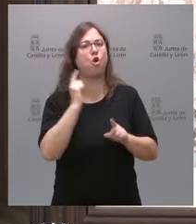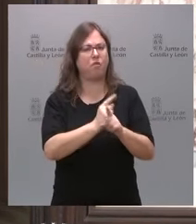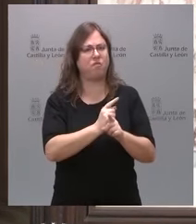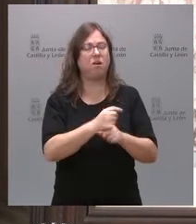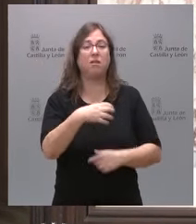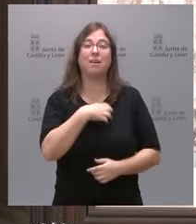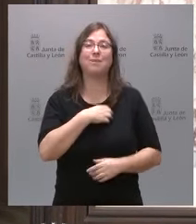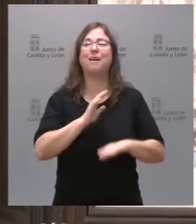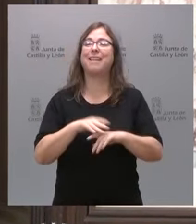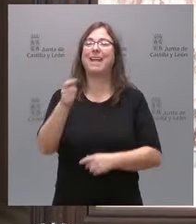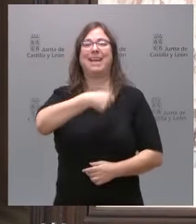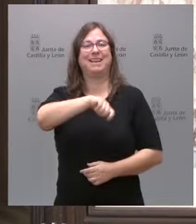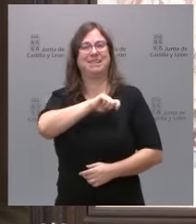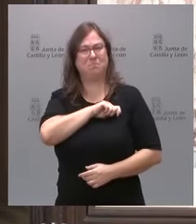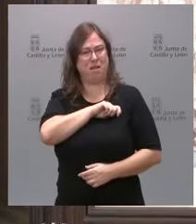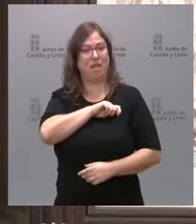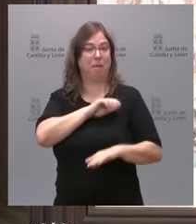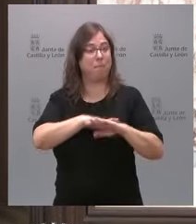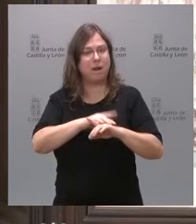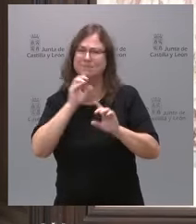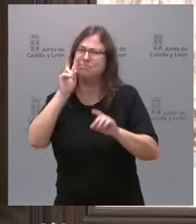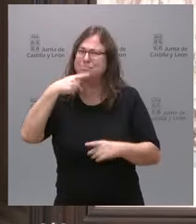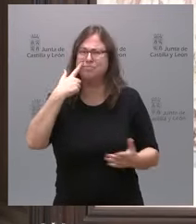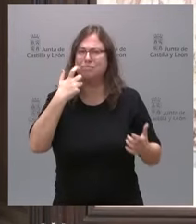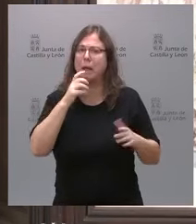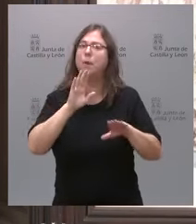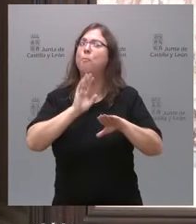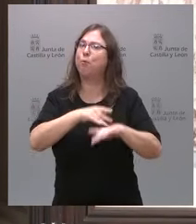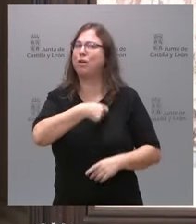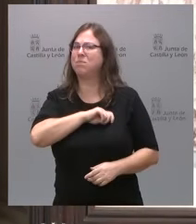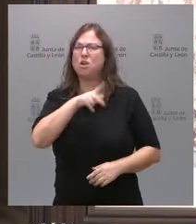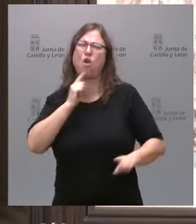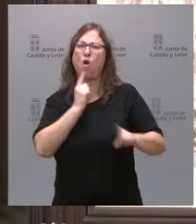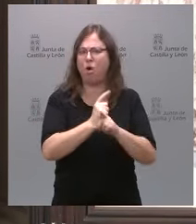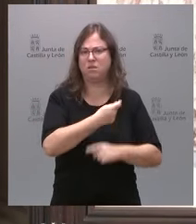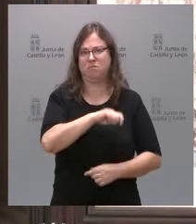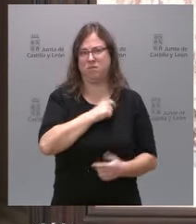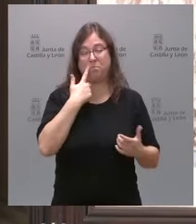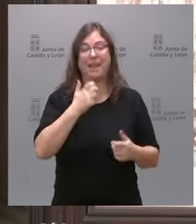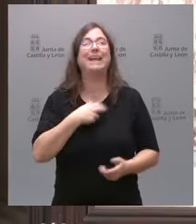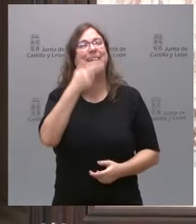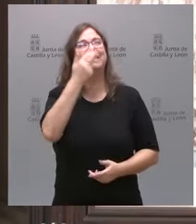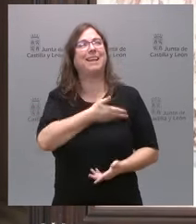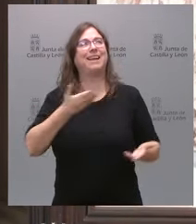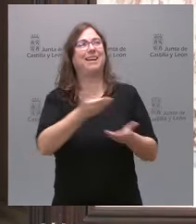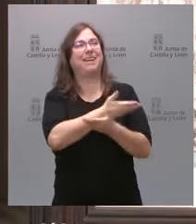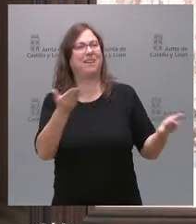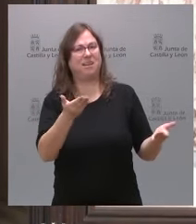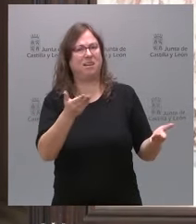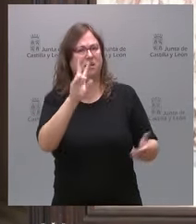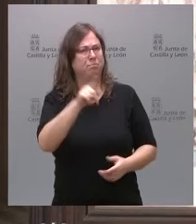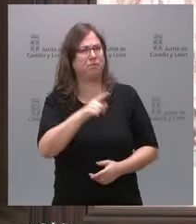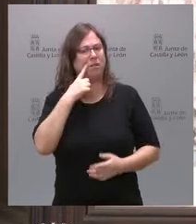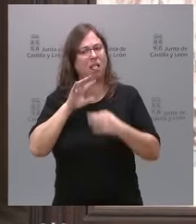por España lo que va claramente contra España. No puede ser, por interés general, lo que no es ni más ni menos